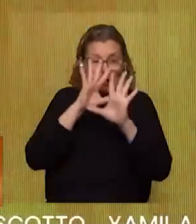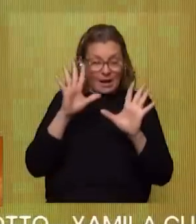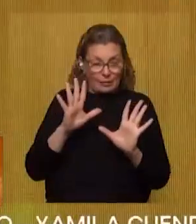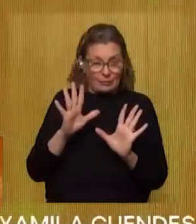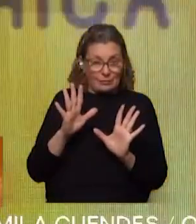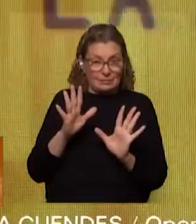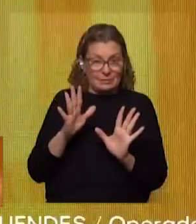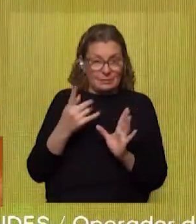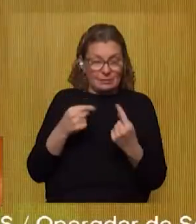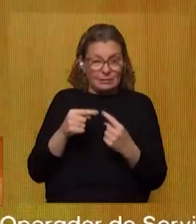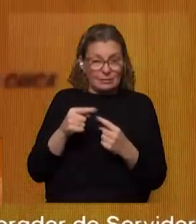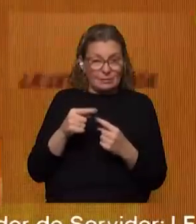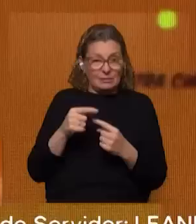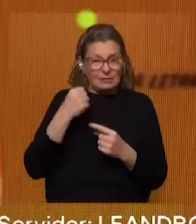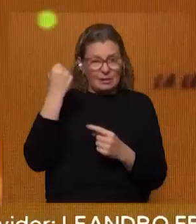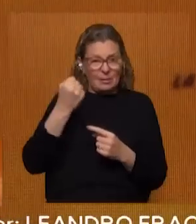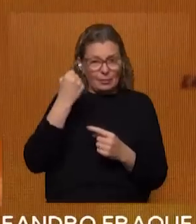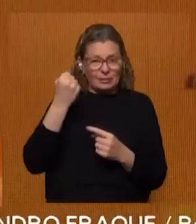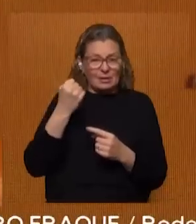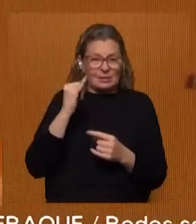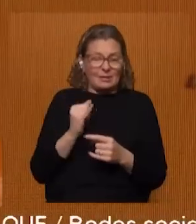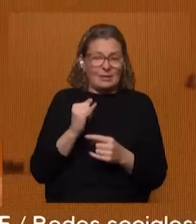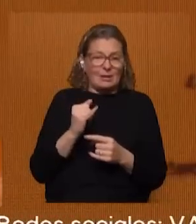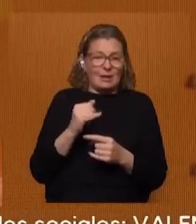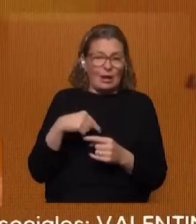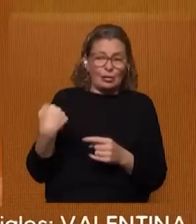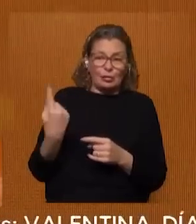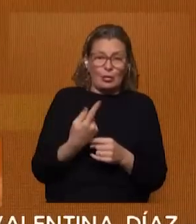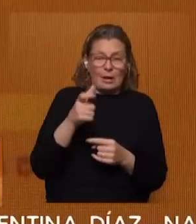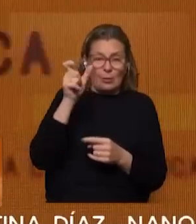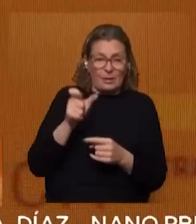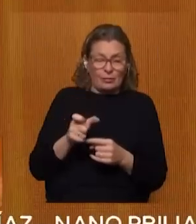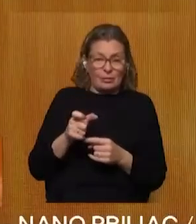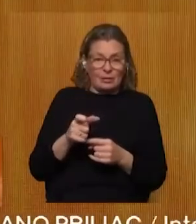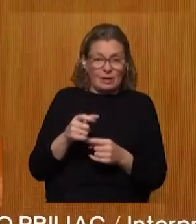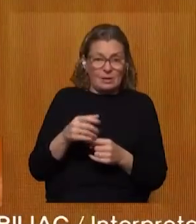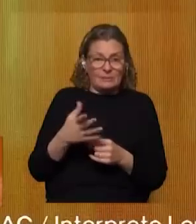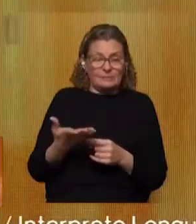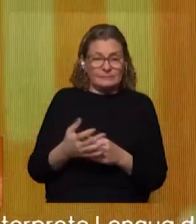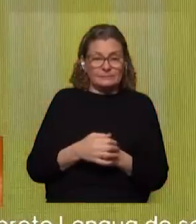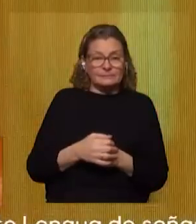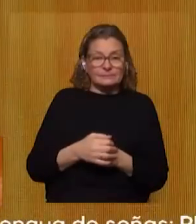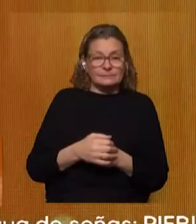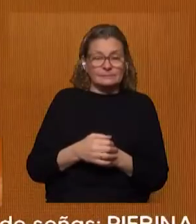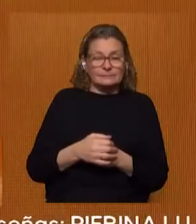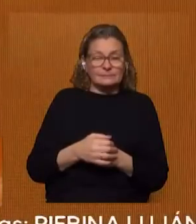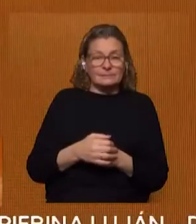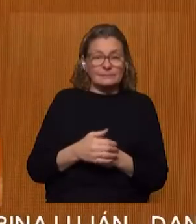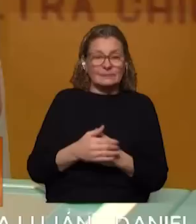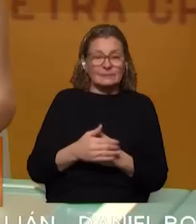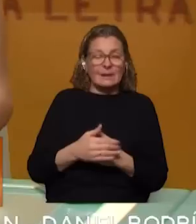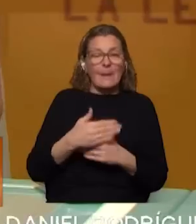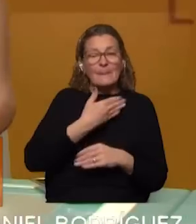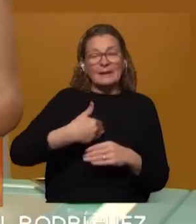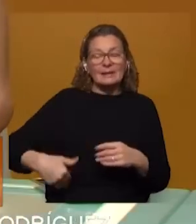entonces si vaya si será importante atender a toda esta población y en todos los sentidos ¿no? Muy bien Karina Sosa